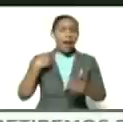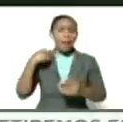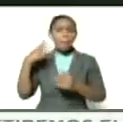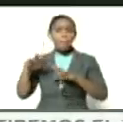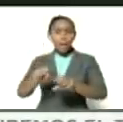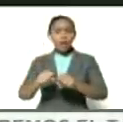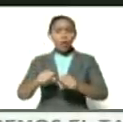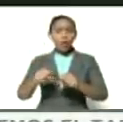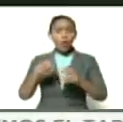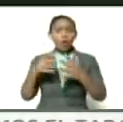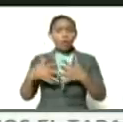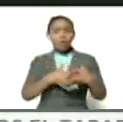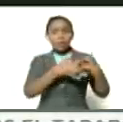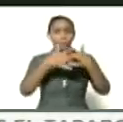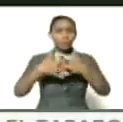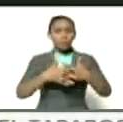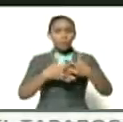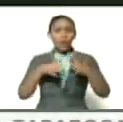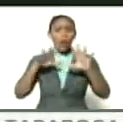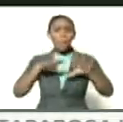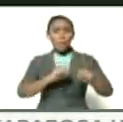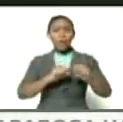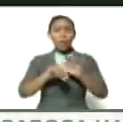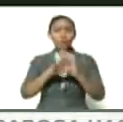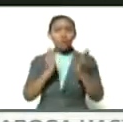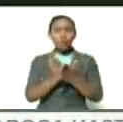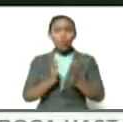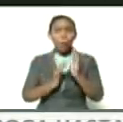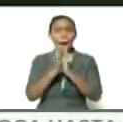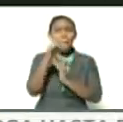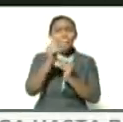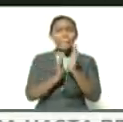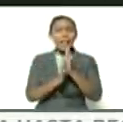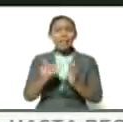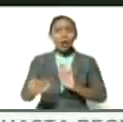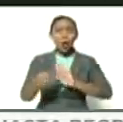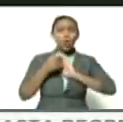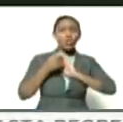y los imperios del mundo emprenden contra nuestro país